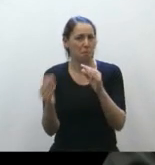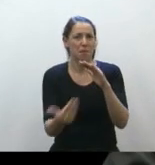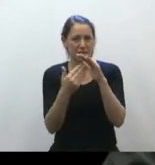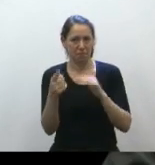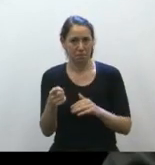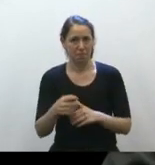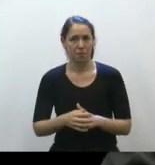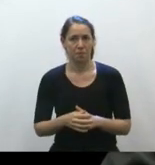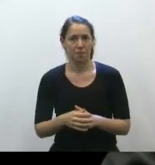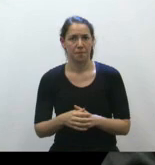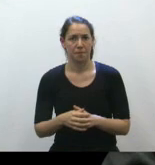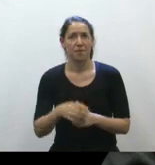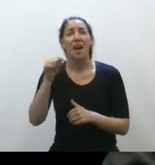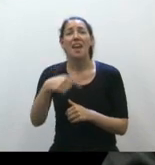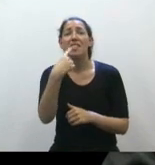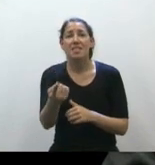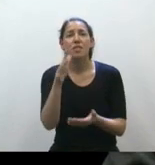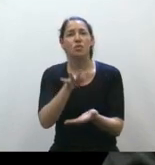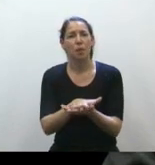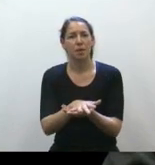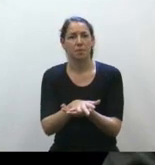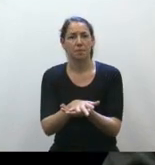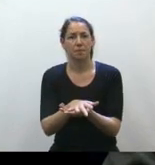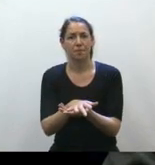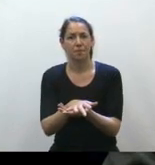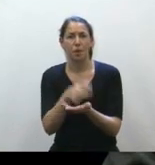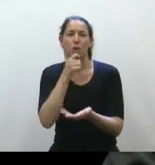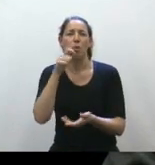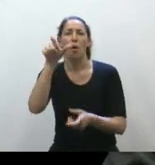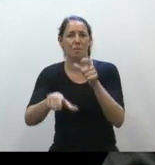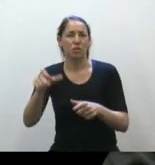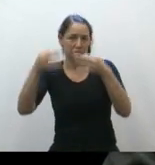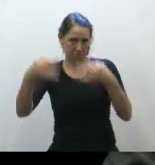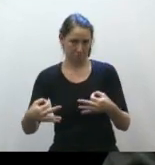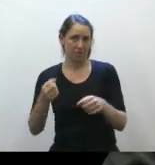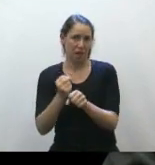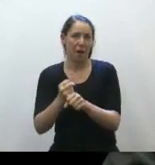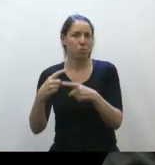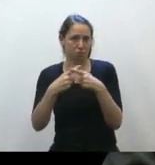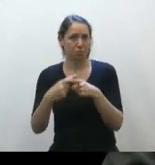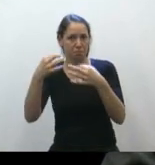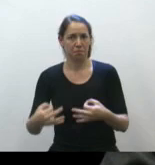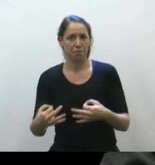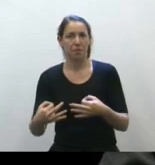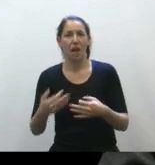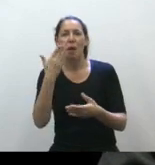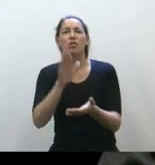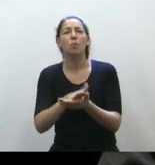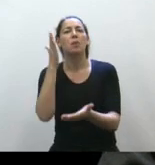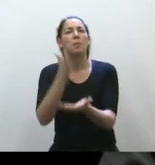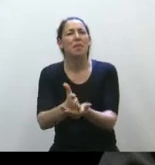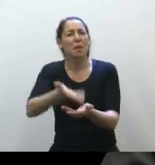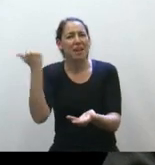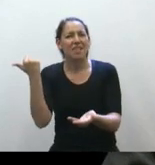No se dice en esta discusión, los que lo tratan con seriedad, no se dice que no se puede penalizar